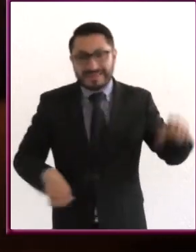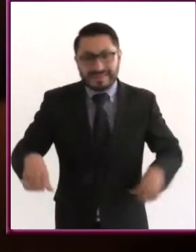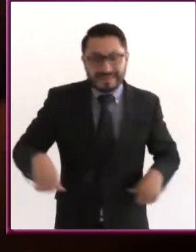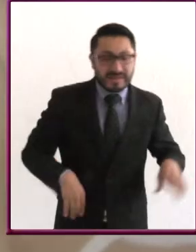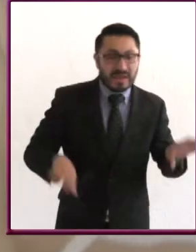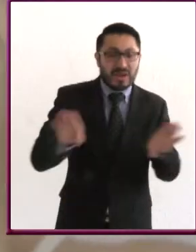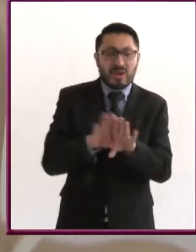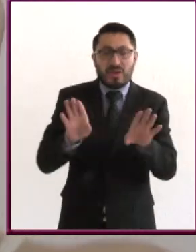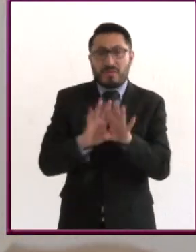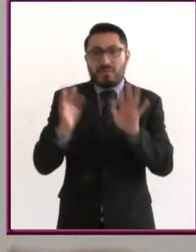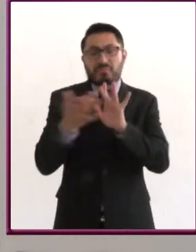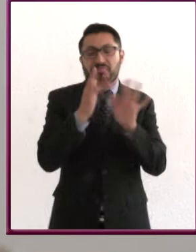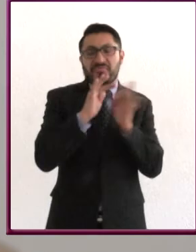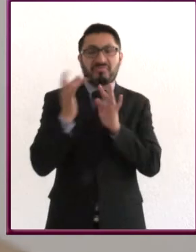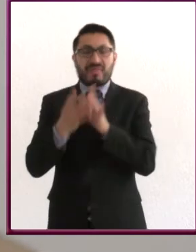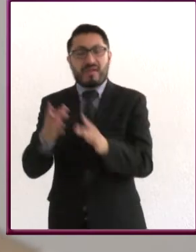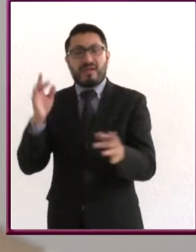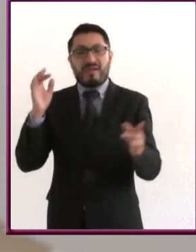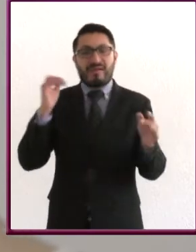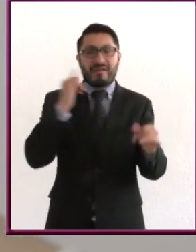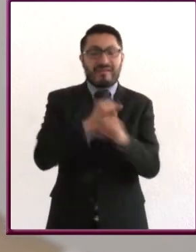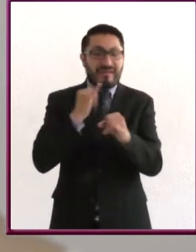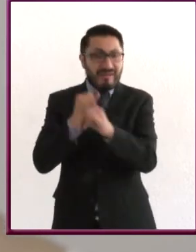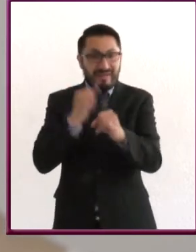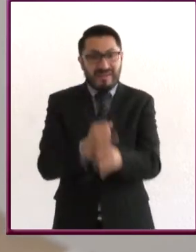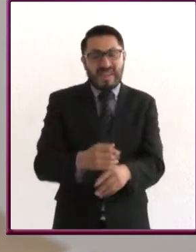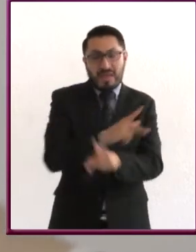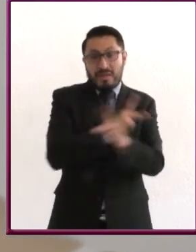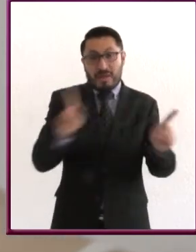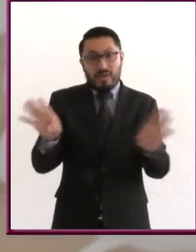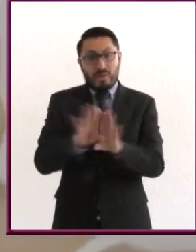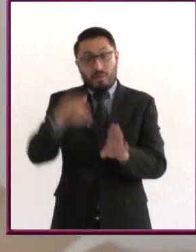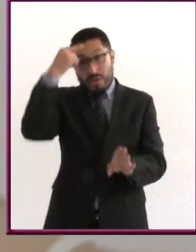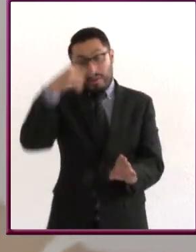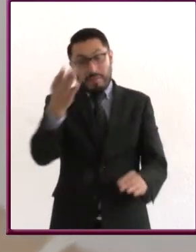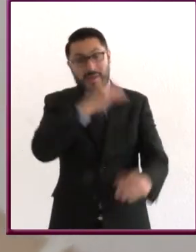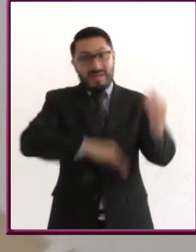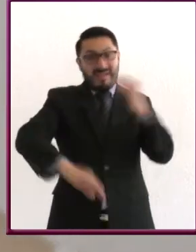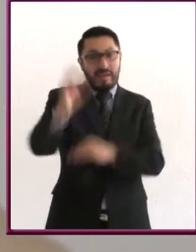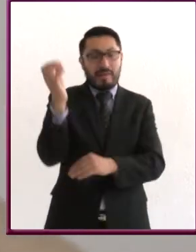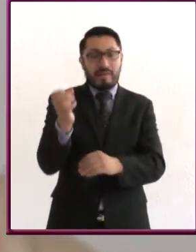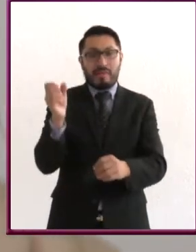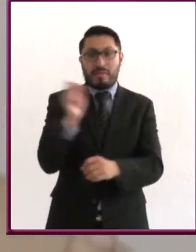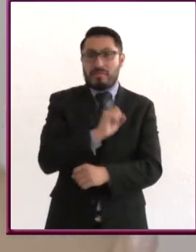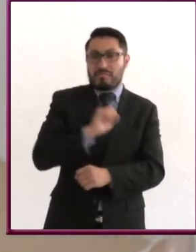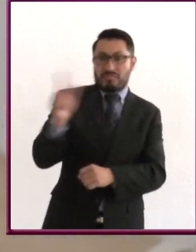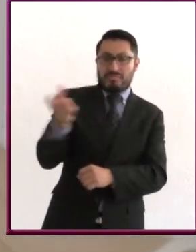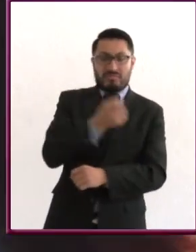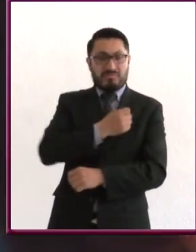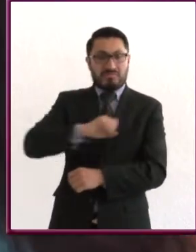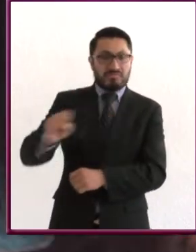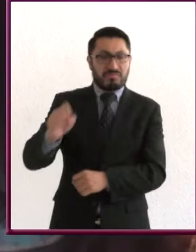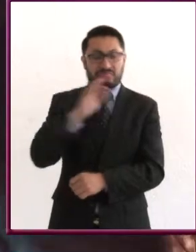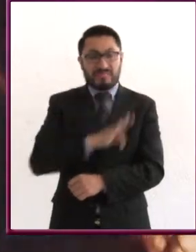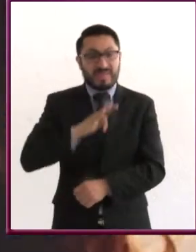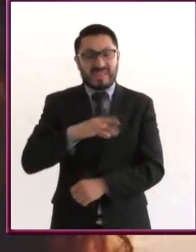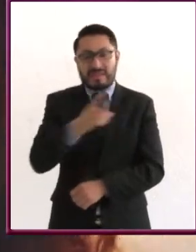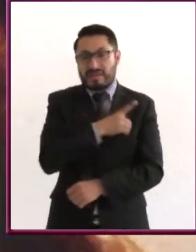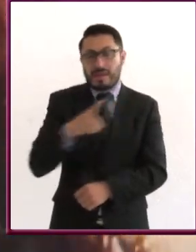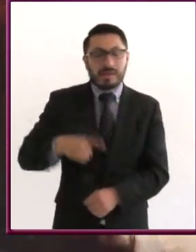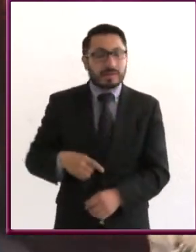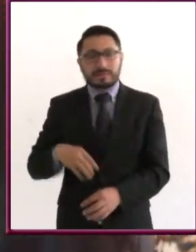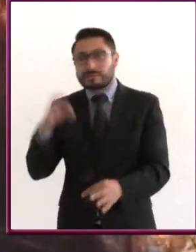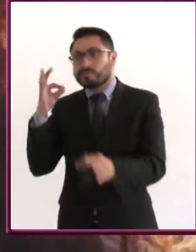publicidad nos han hecho creer que para ser atractivos, exitosos y felices debemos cumplir con un ideal de belleza. En